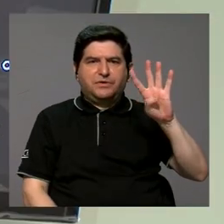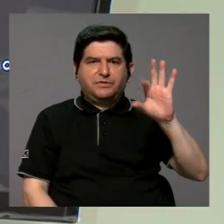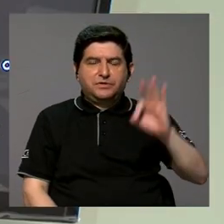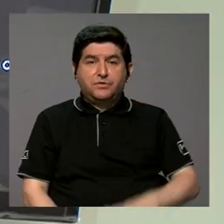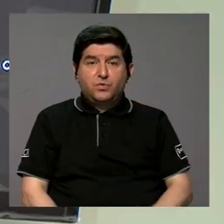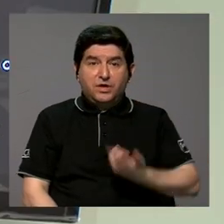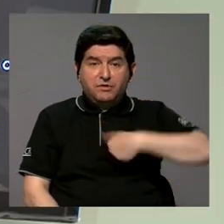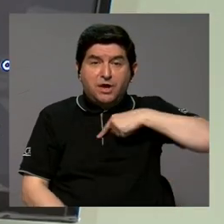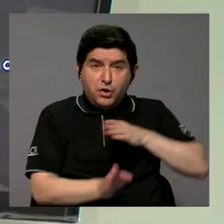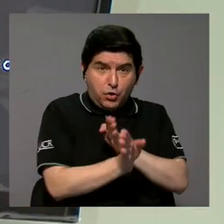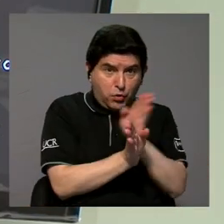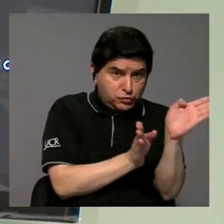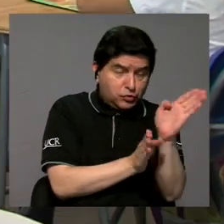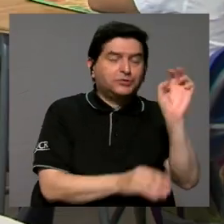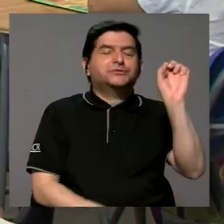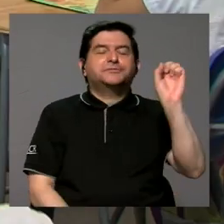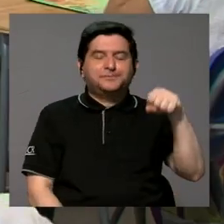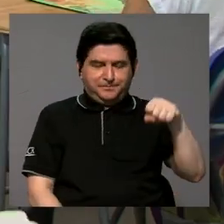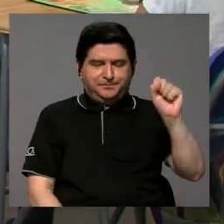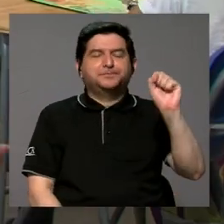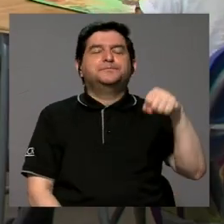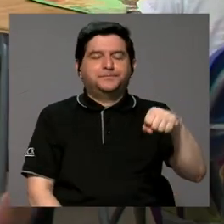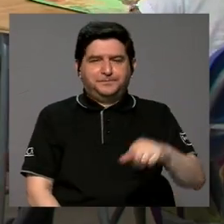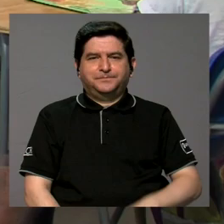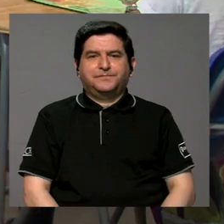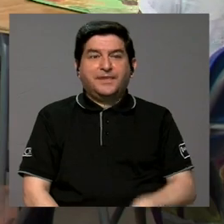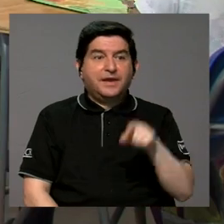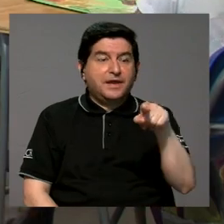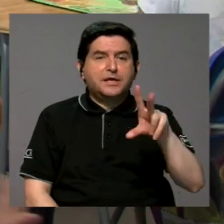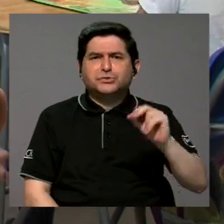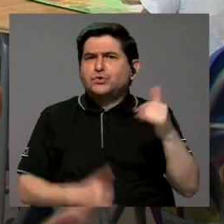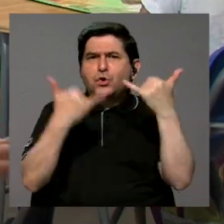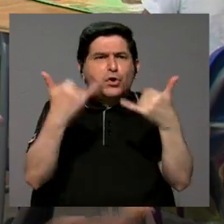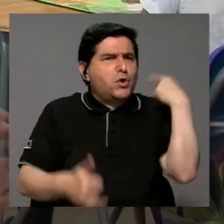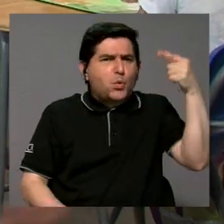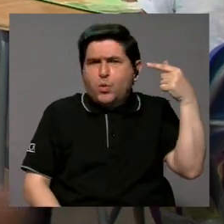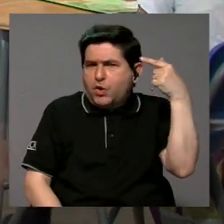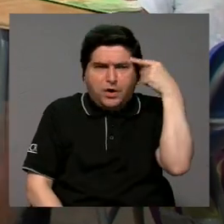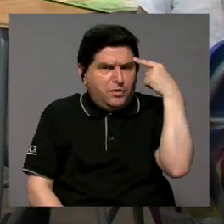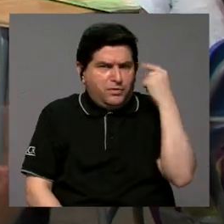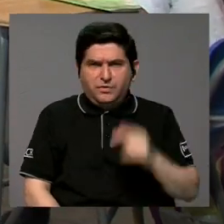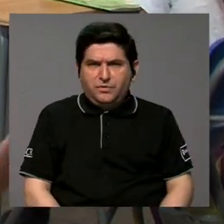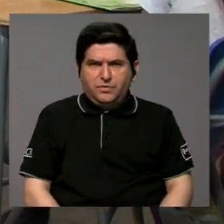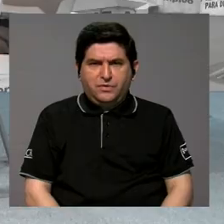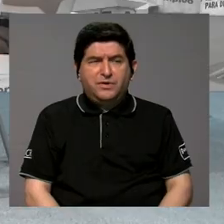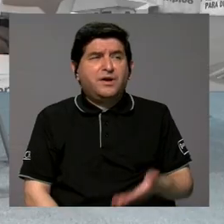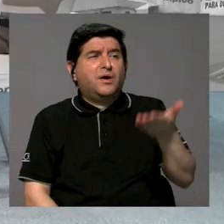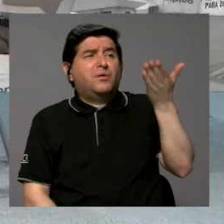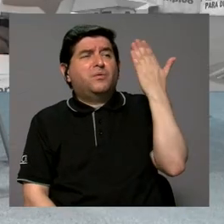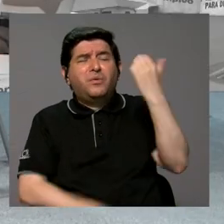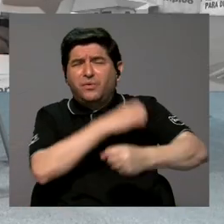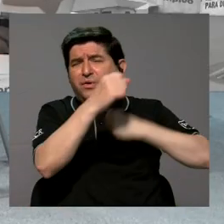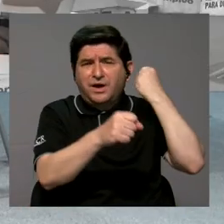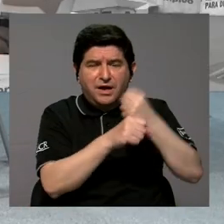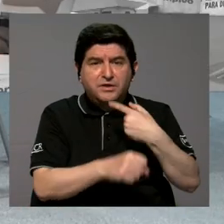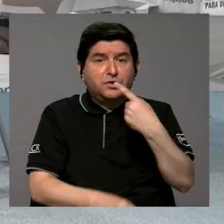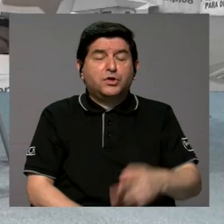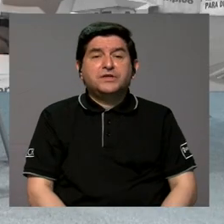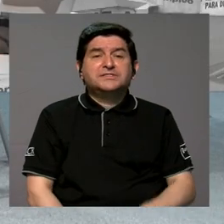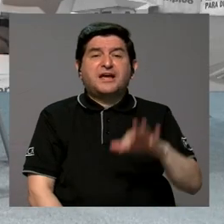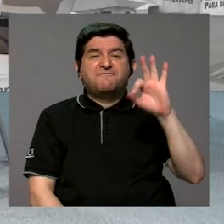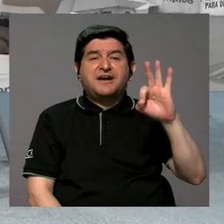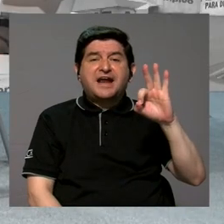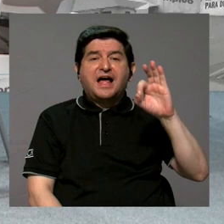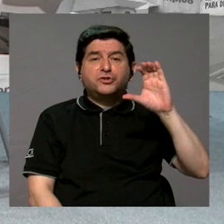desviamos? Nos desviamos. Es decir, y eso no ahora con este gobierno, sino décadas atrás. Lo dice el mismo don Fernando